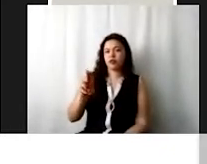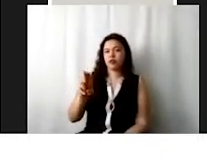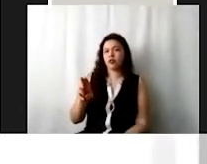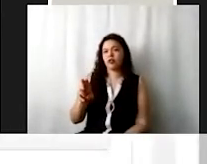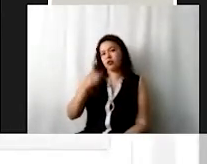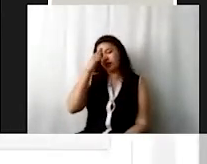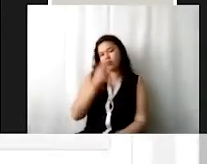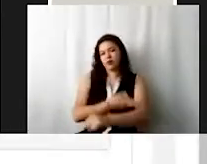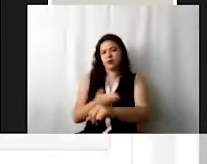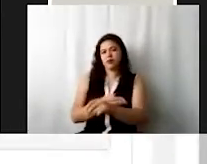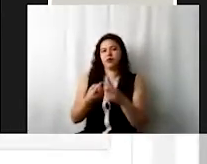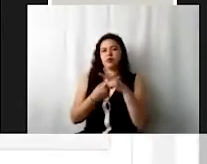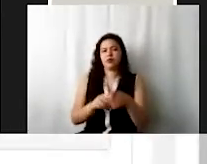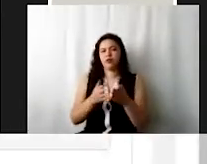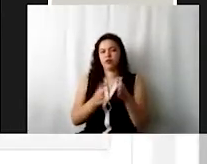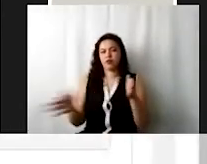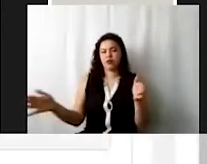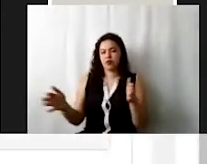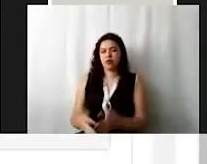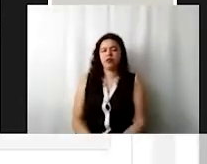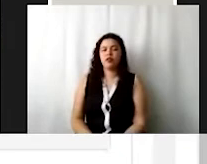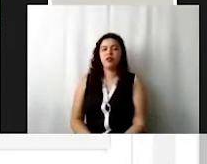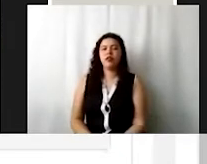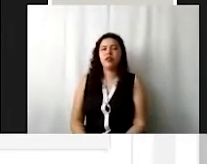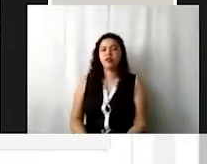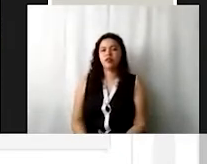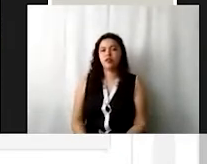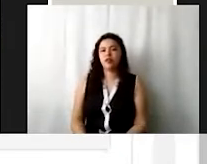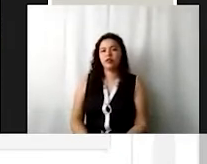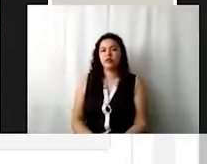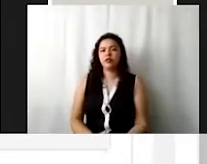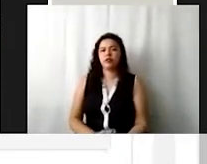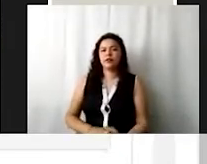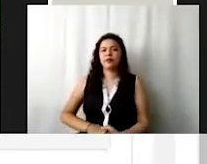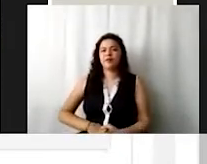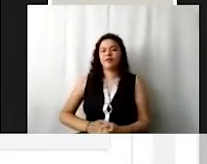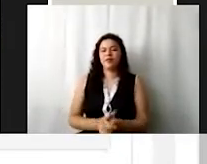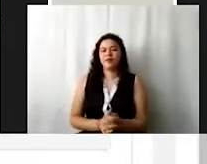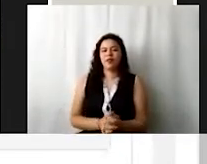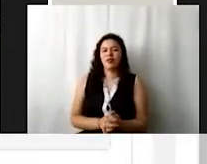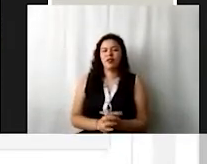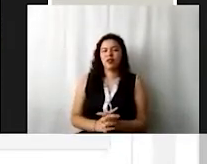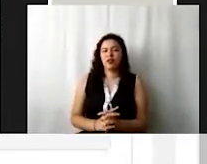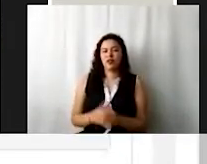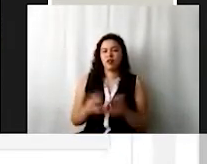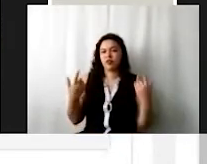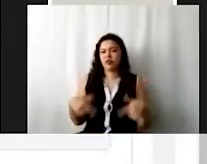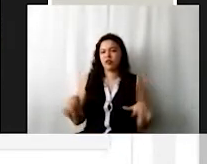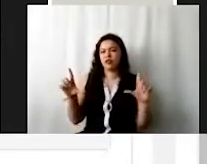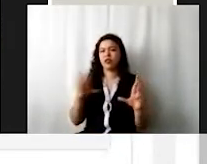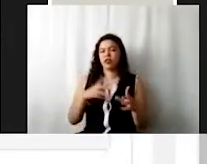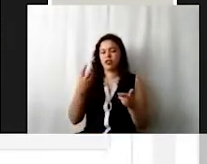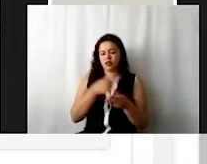registro de los programas. Para eso, pues vamos a entrar a esta carátula en donde hay tres